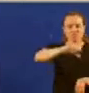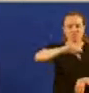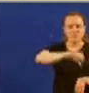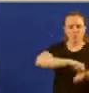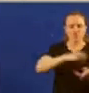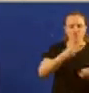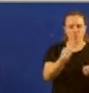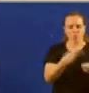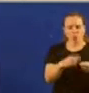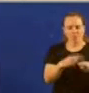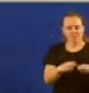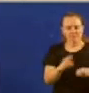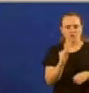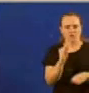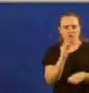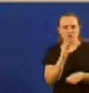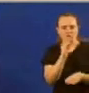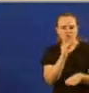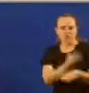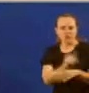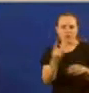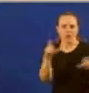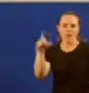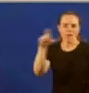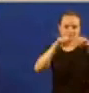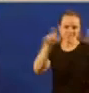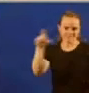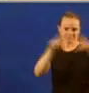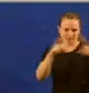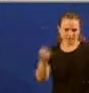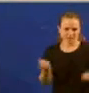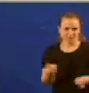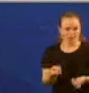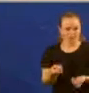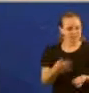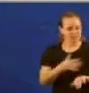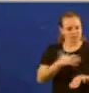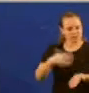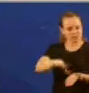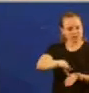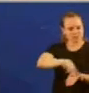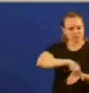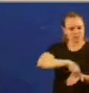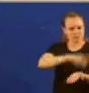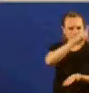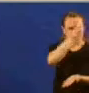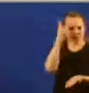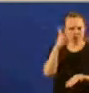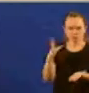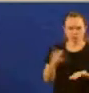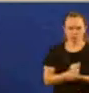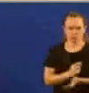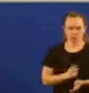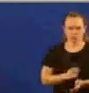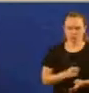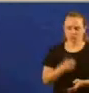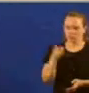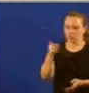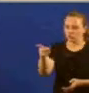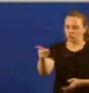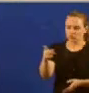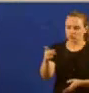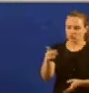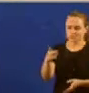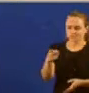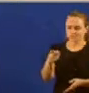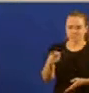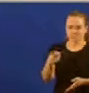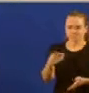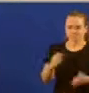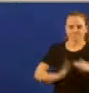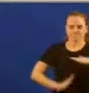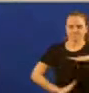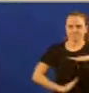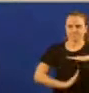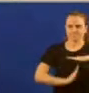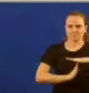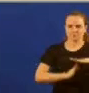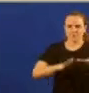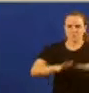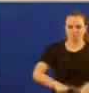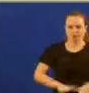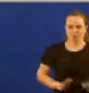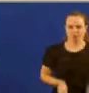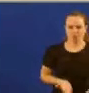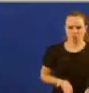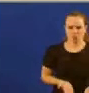mediático, unha élite que procura ampliar a súa hexemonía. E vostede está paralizado. Pola súa ambición de entrar a formar parte dese